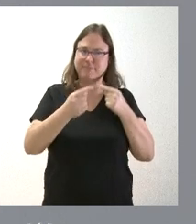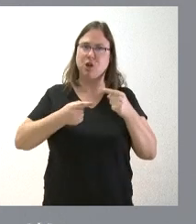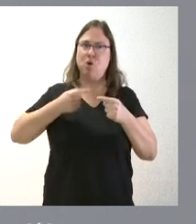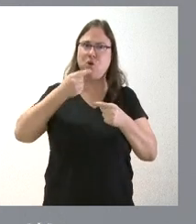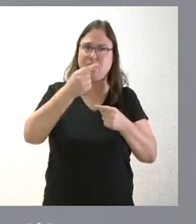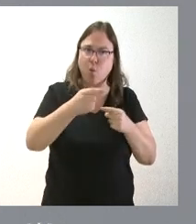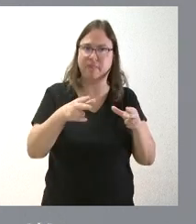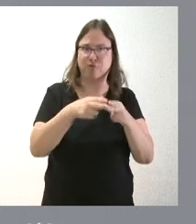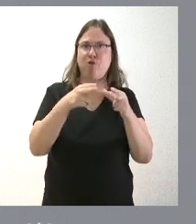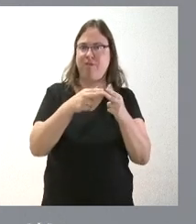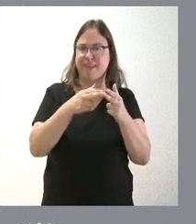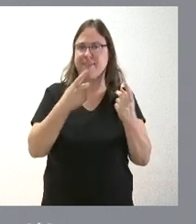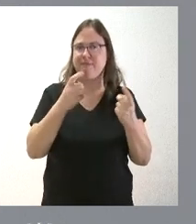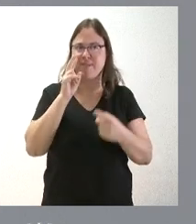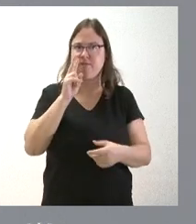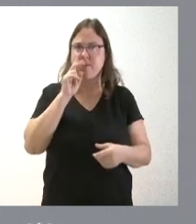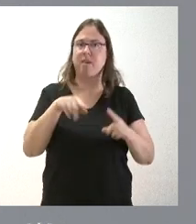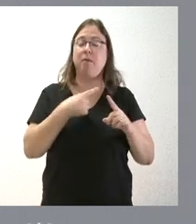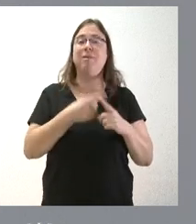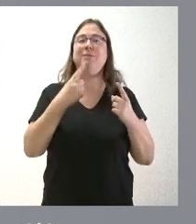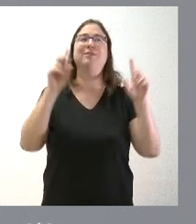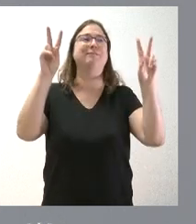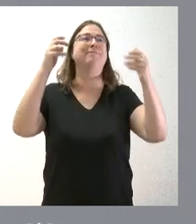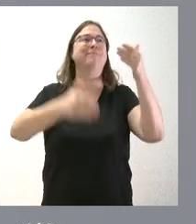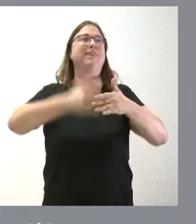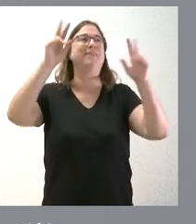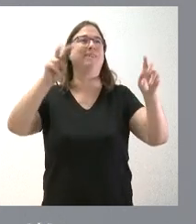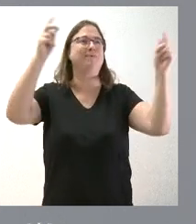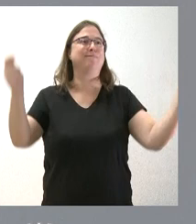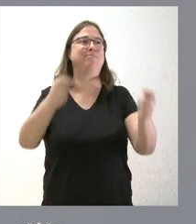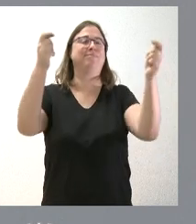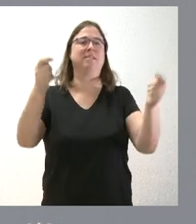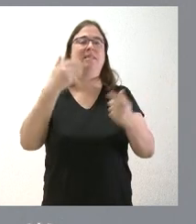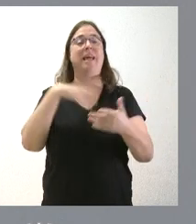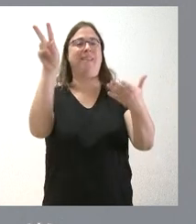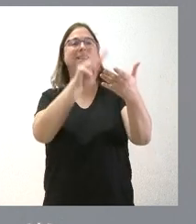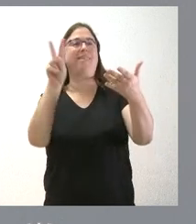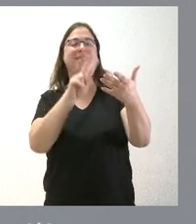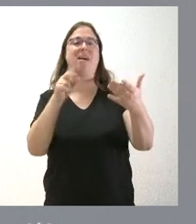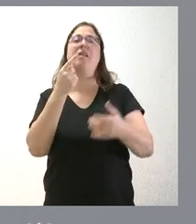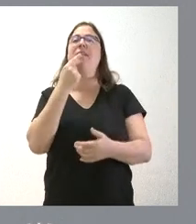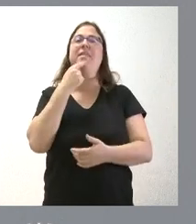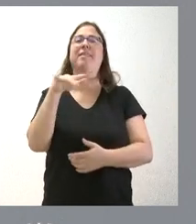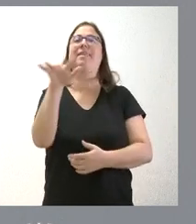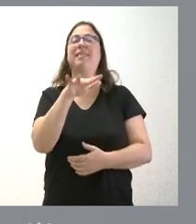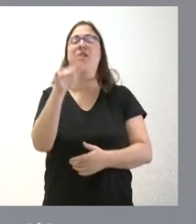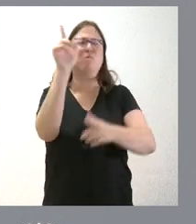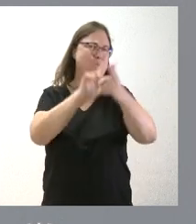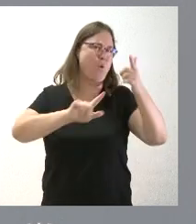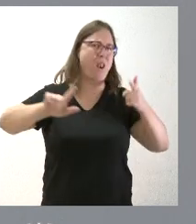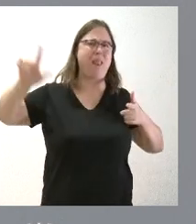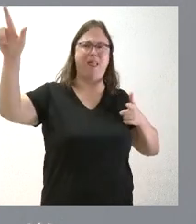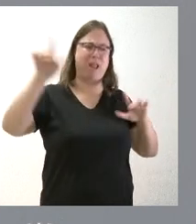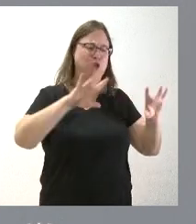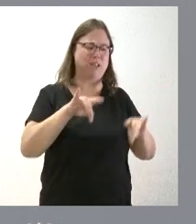sociales y solo viendo el titular en un medio de comunicación que se pueda leer en un sitio donde está muy lejos del territorio,